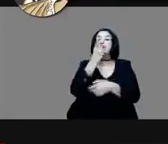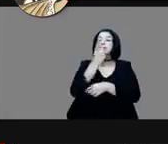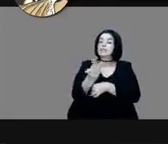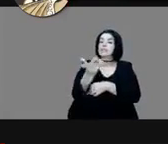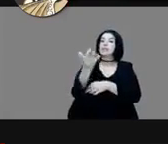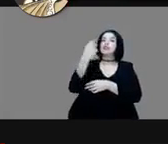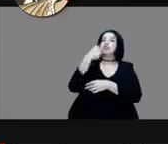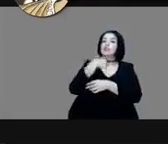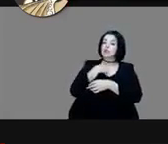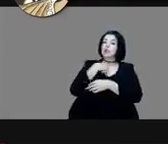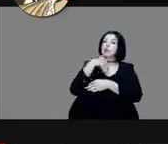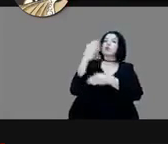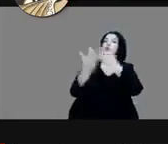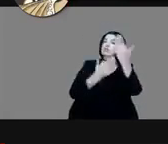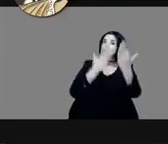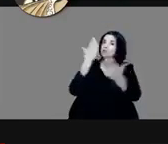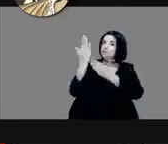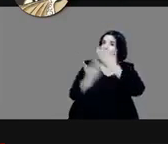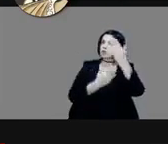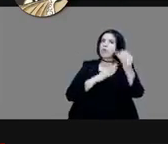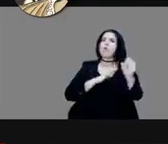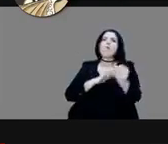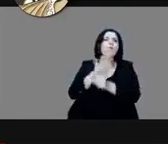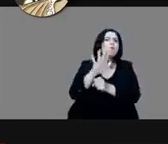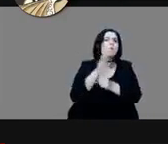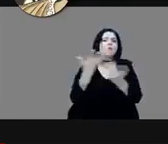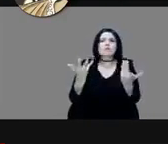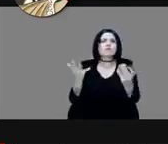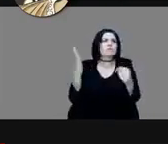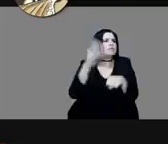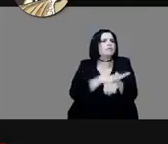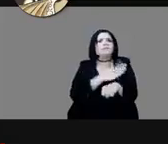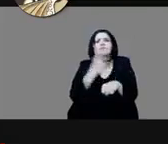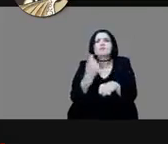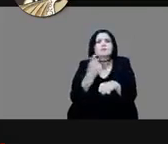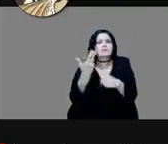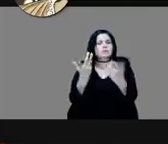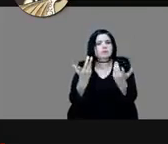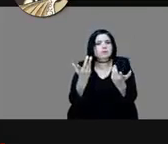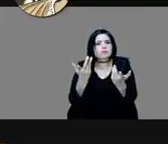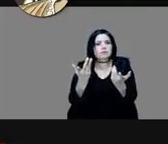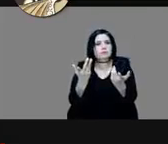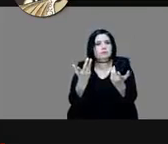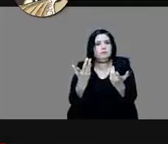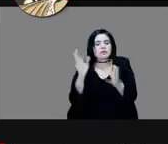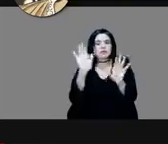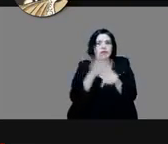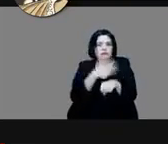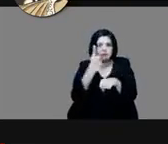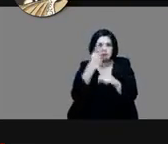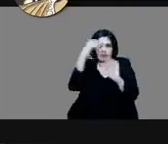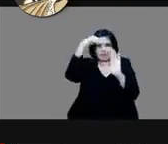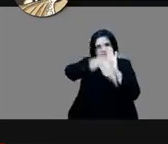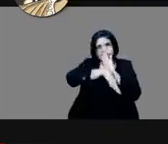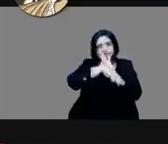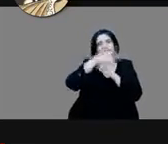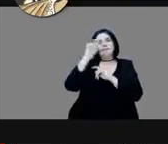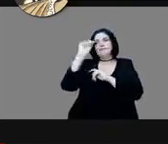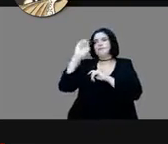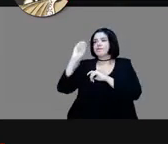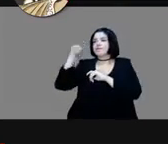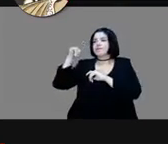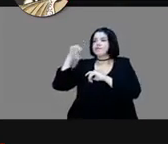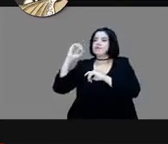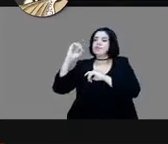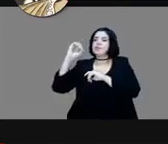yo he estudiado cuáles fueron las causales, las causas para la caída de Tenochtitlán y Tlatelolco.